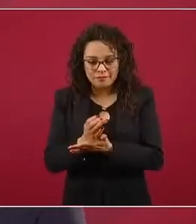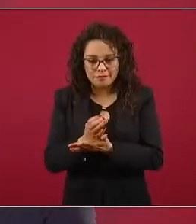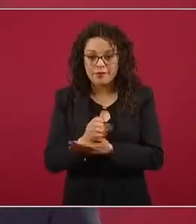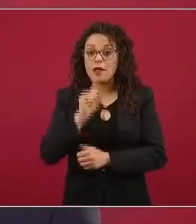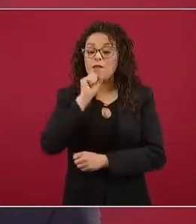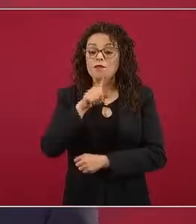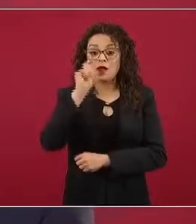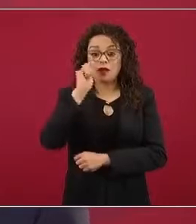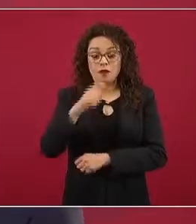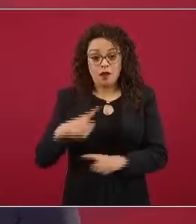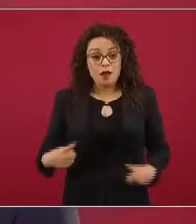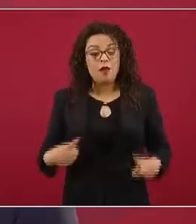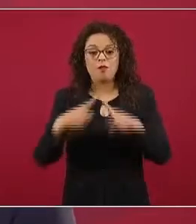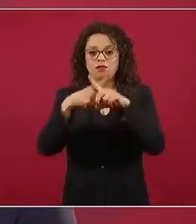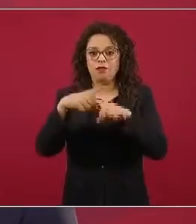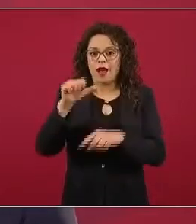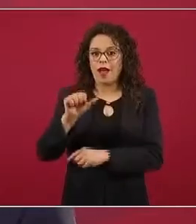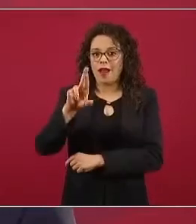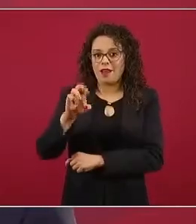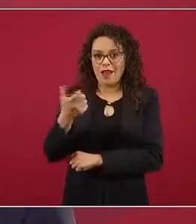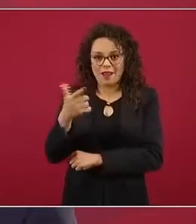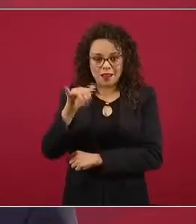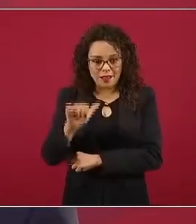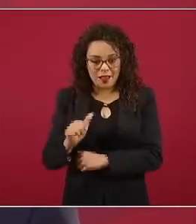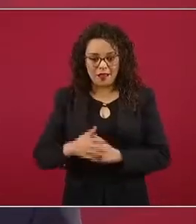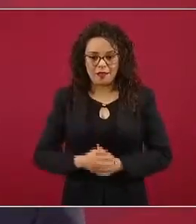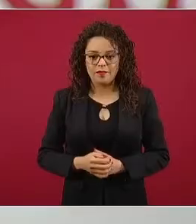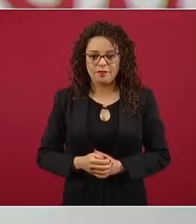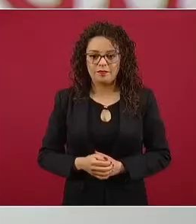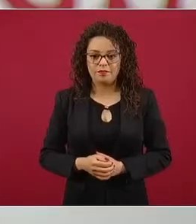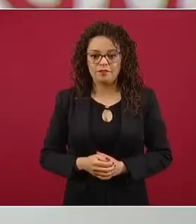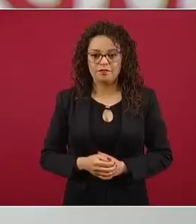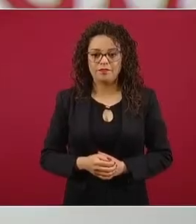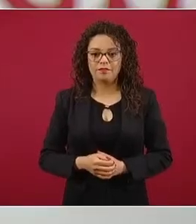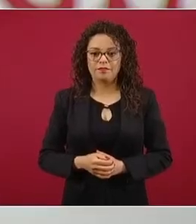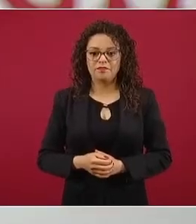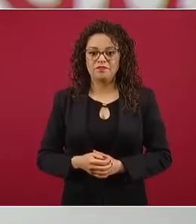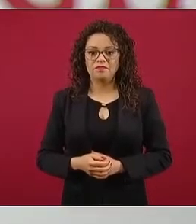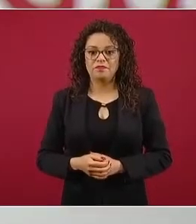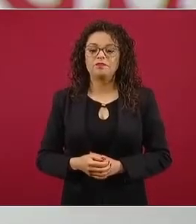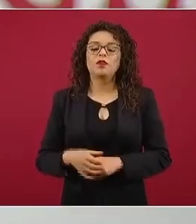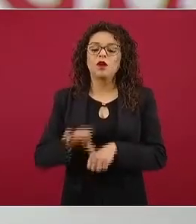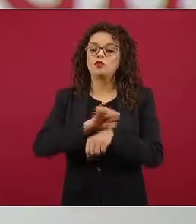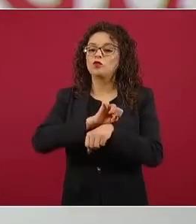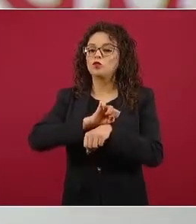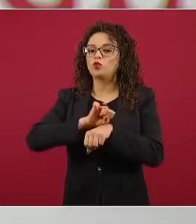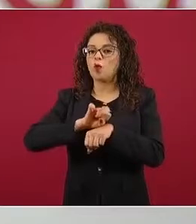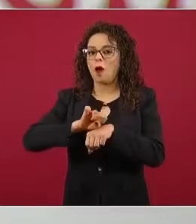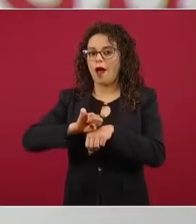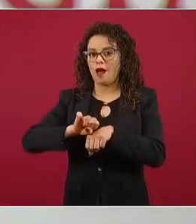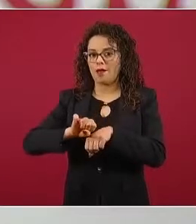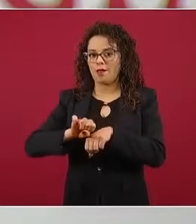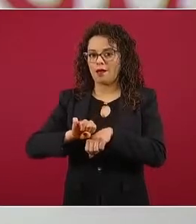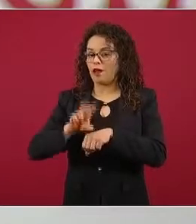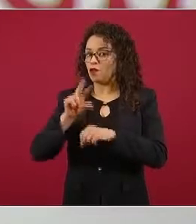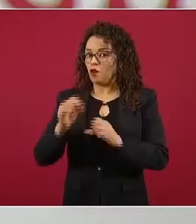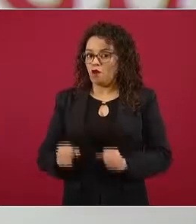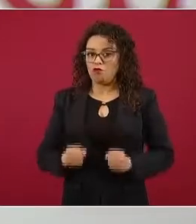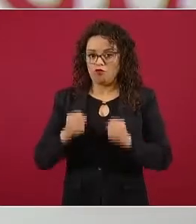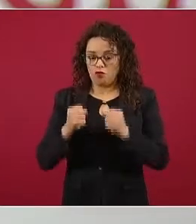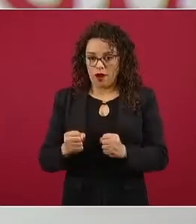se trata de que sólo se pudieran llegar a encontrar reacciones alérgicas leves y que sean